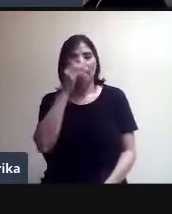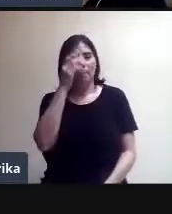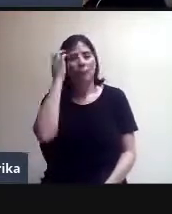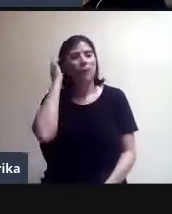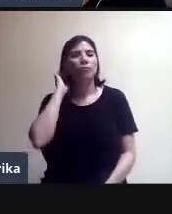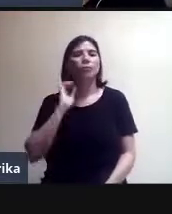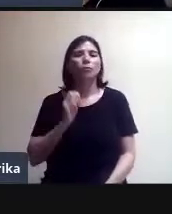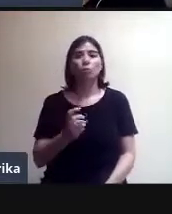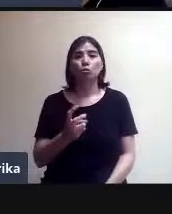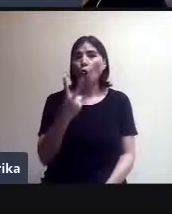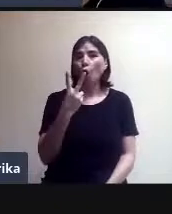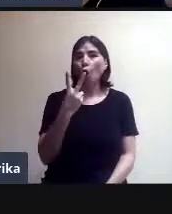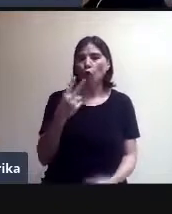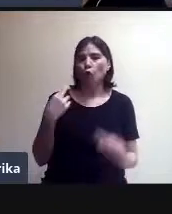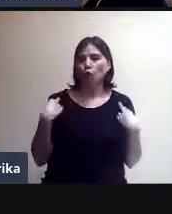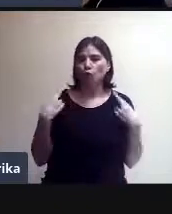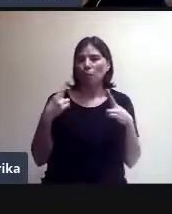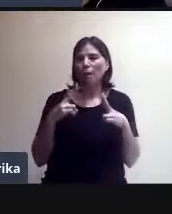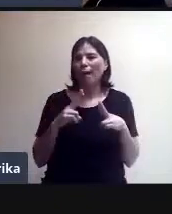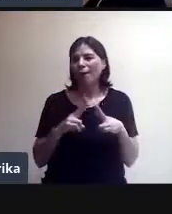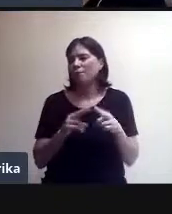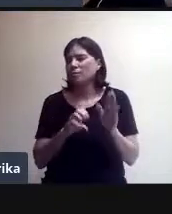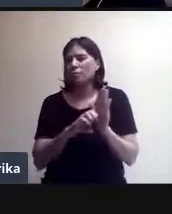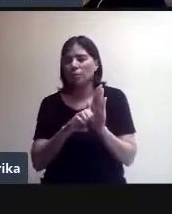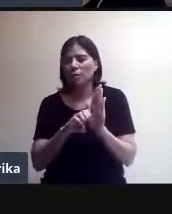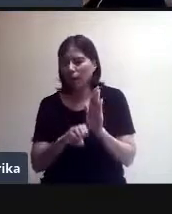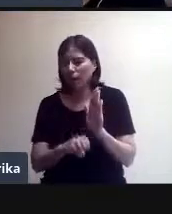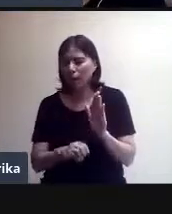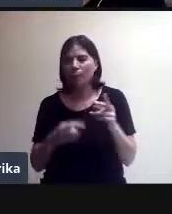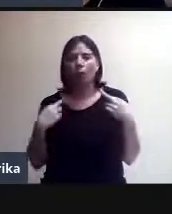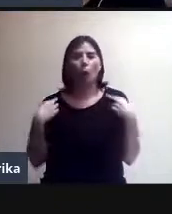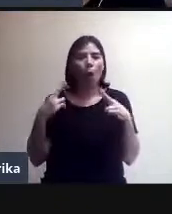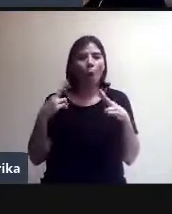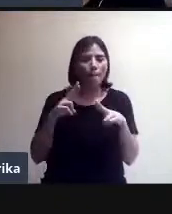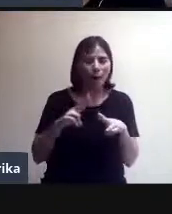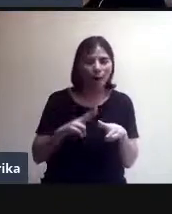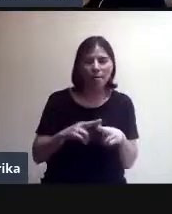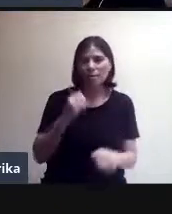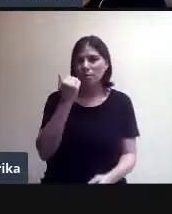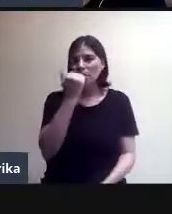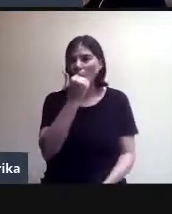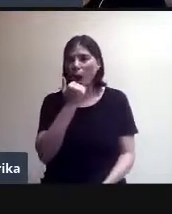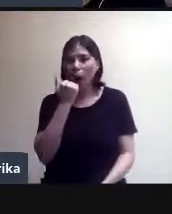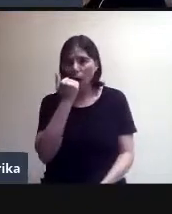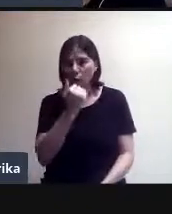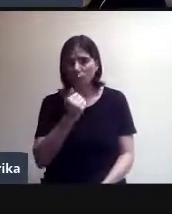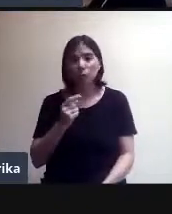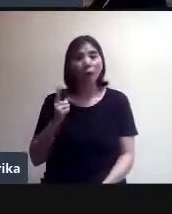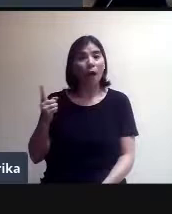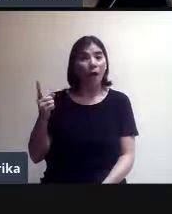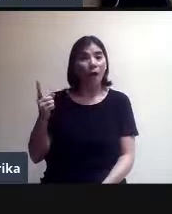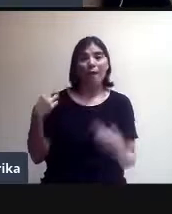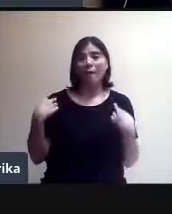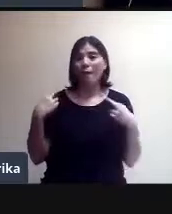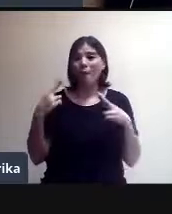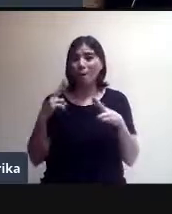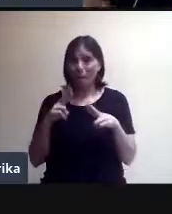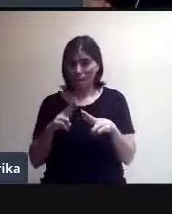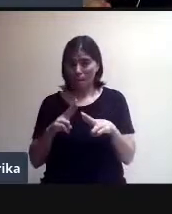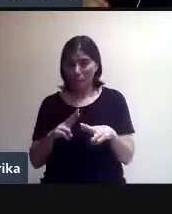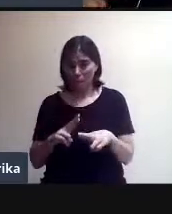maestros. el maestro Jacobo con la alumna Sagrario. Y entonces el maestro lo que hace es poner unas